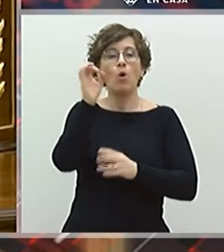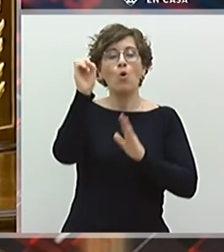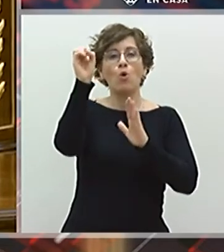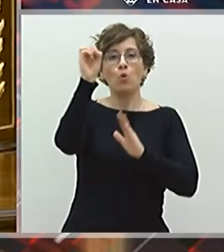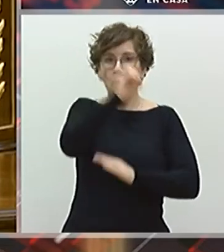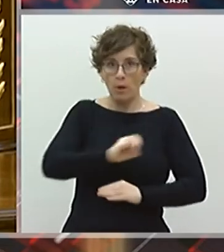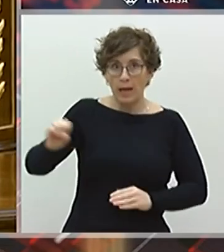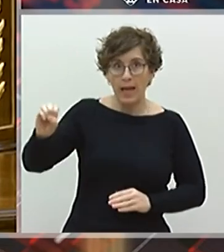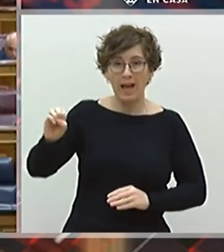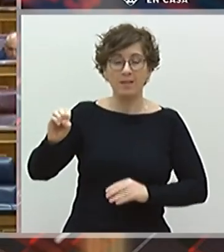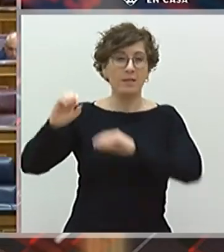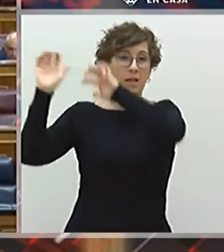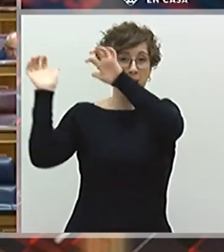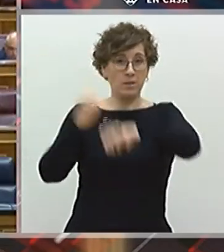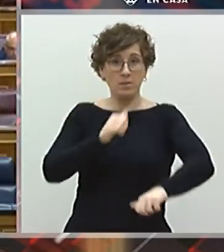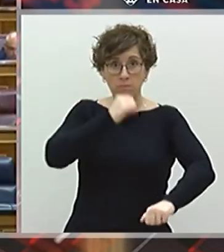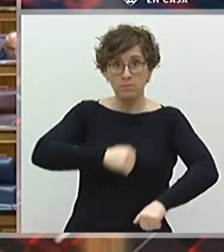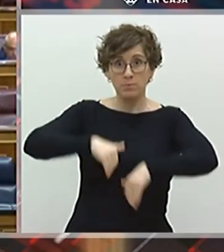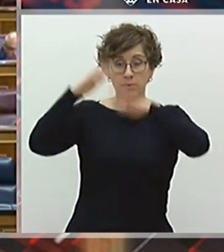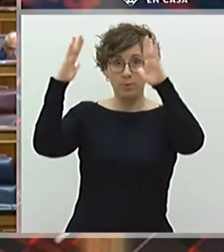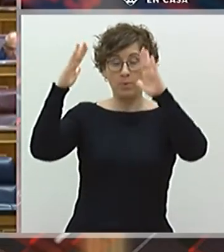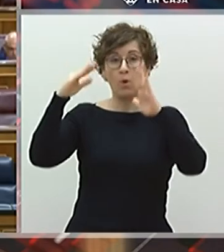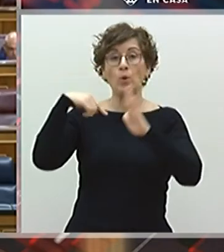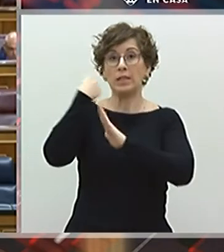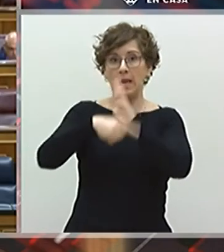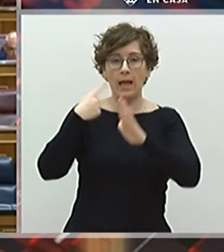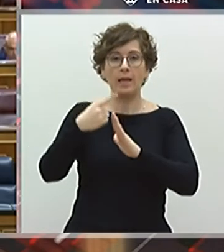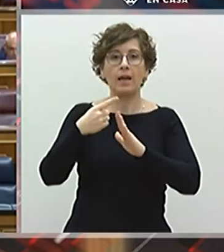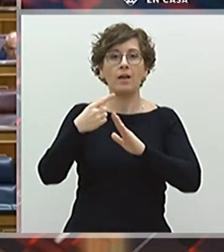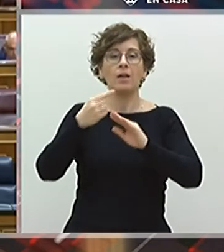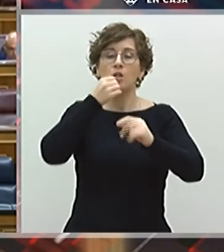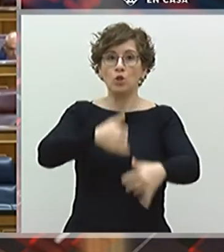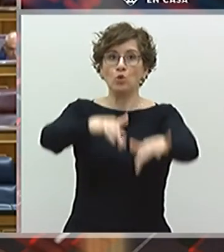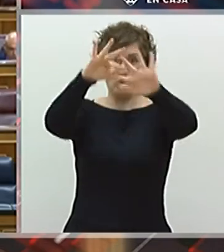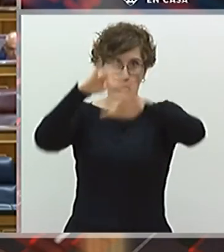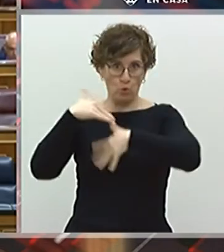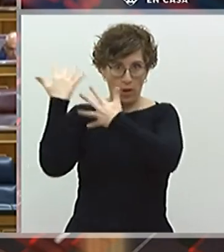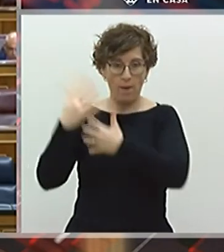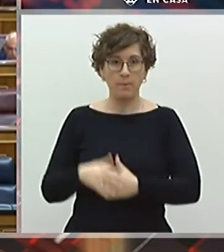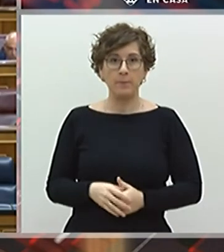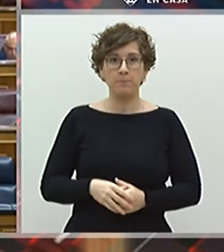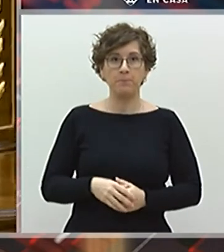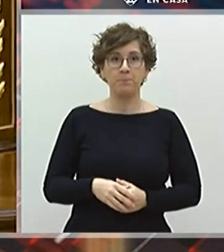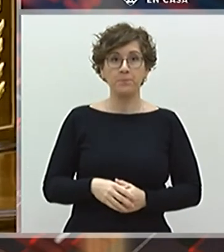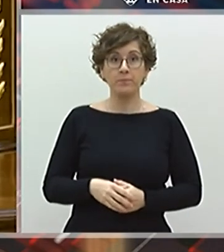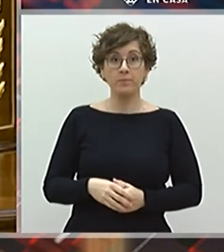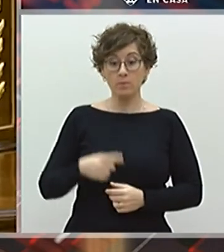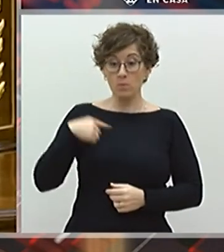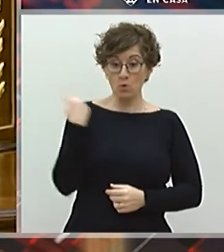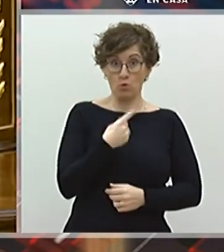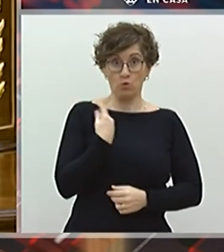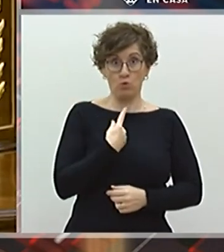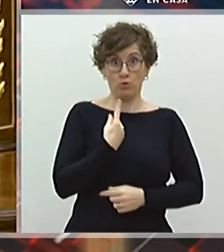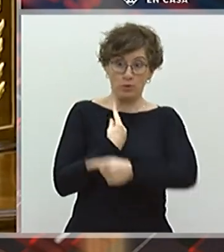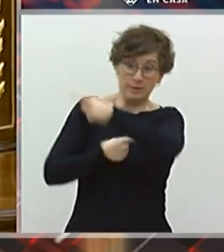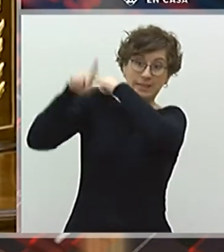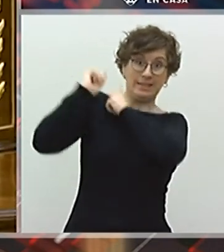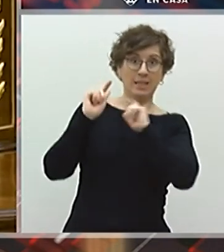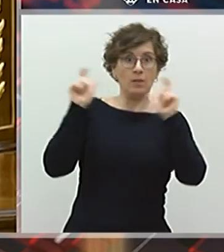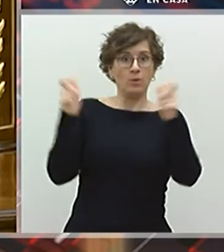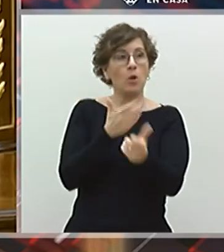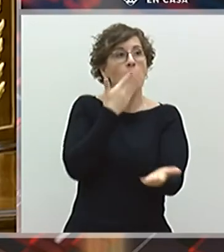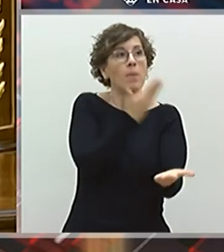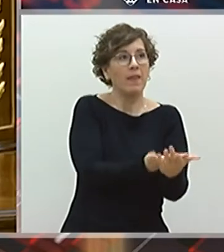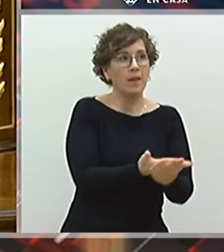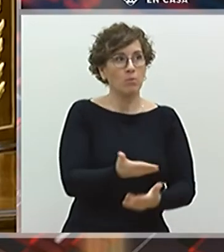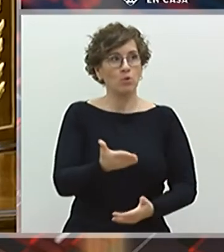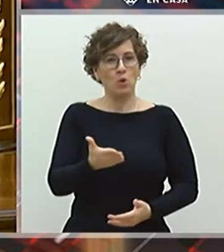o Sri Lanka con el tsunami. Nosotras en el pasado pleno les pedimos que fueran valientes, les pedimos que defendieran